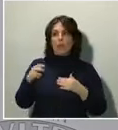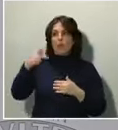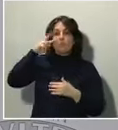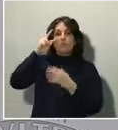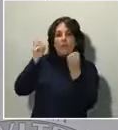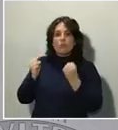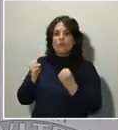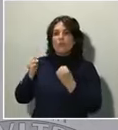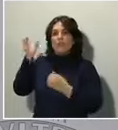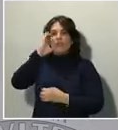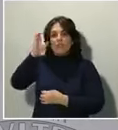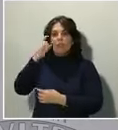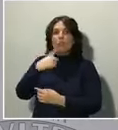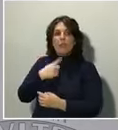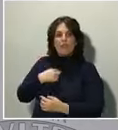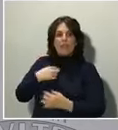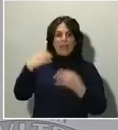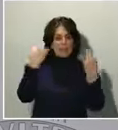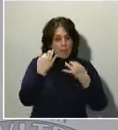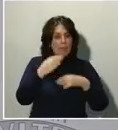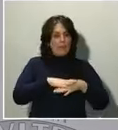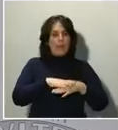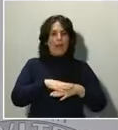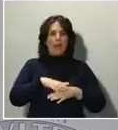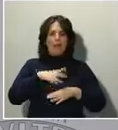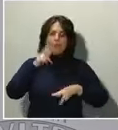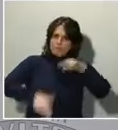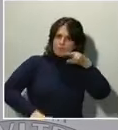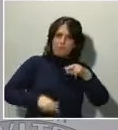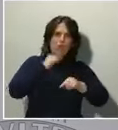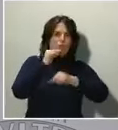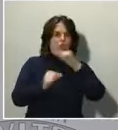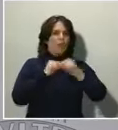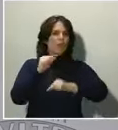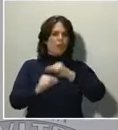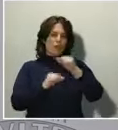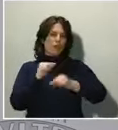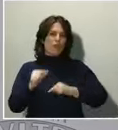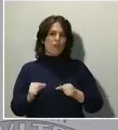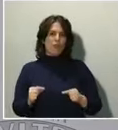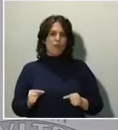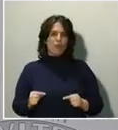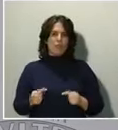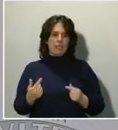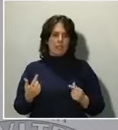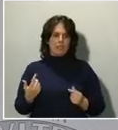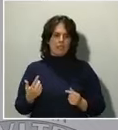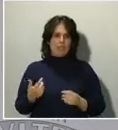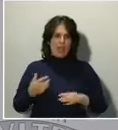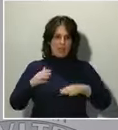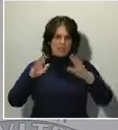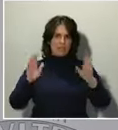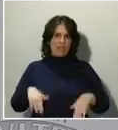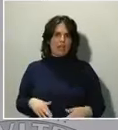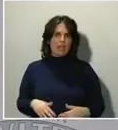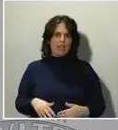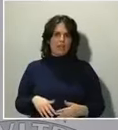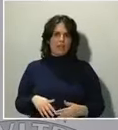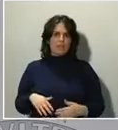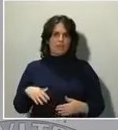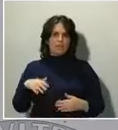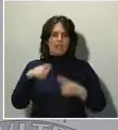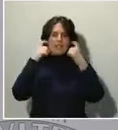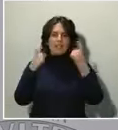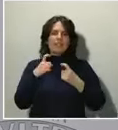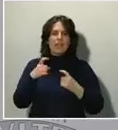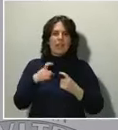antes los contagios y en consecuencia dar la vuelta a esta dinámica que desgraciadamente está sufriendo Europa y que está sufriendo